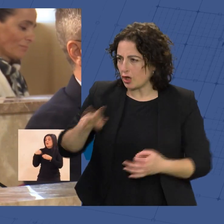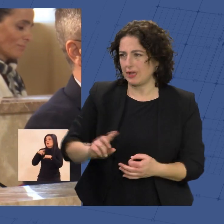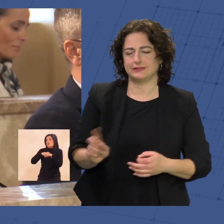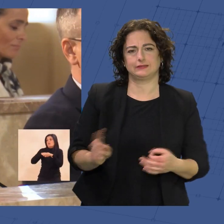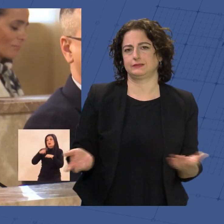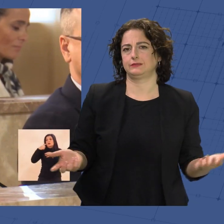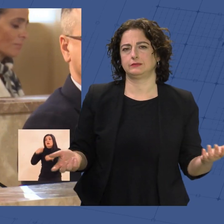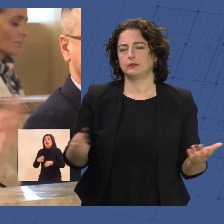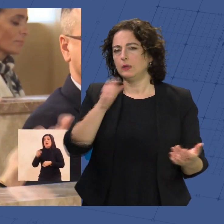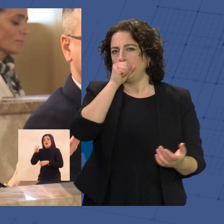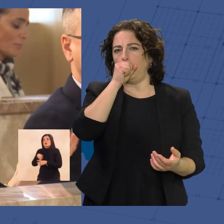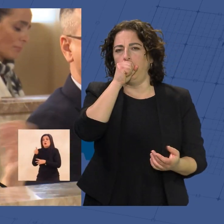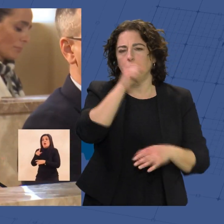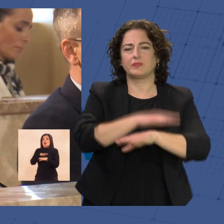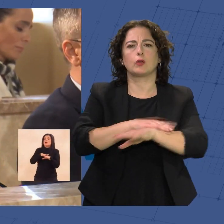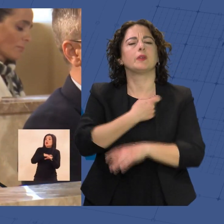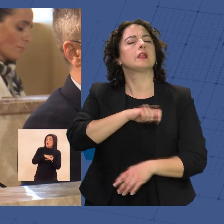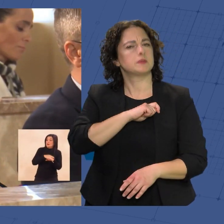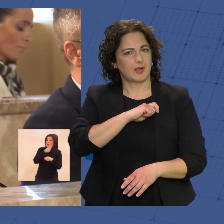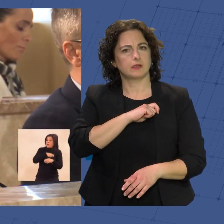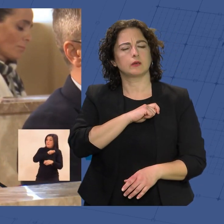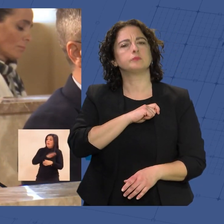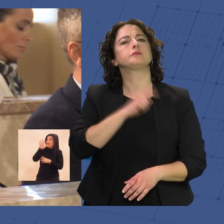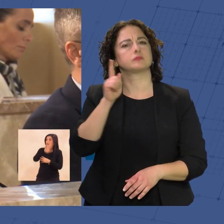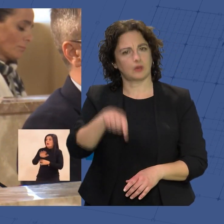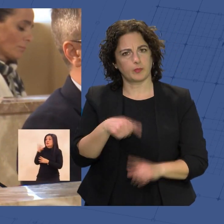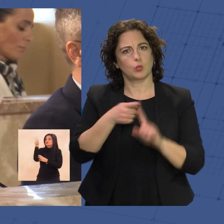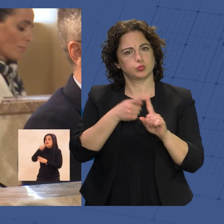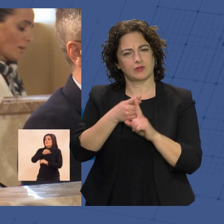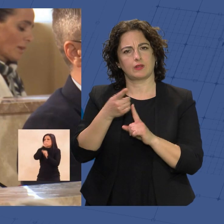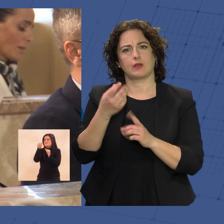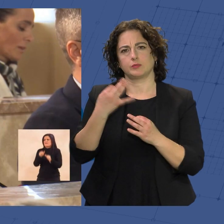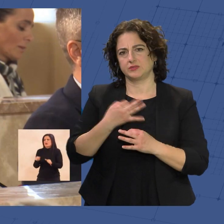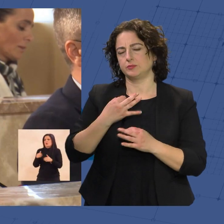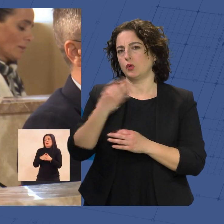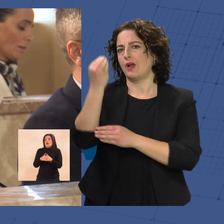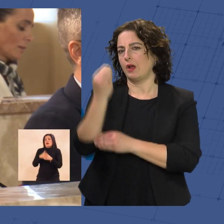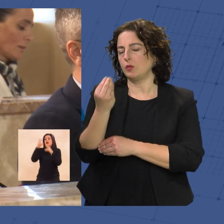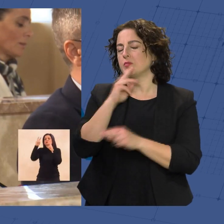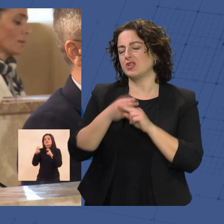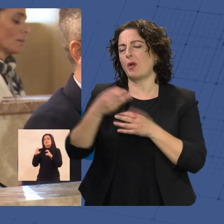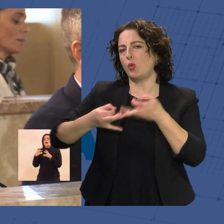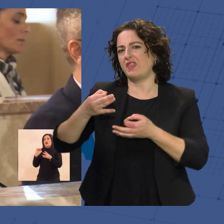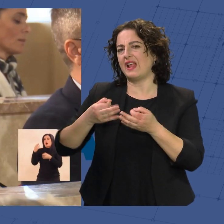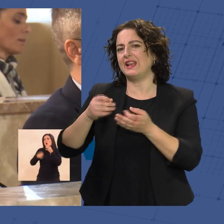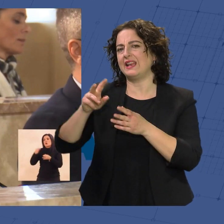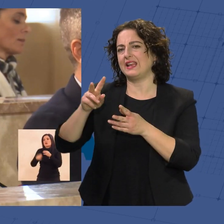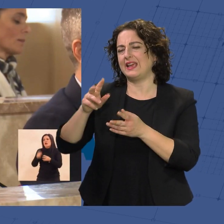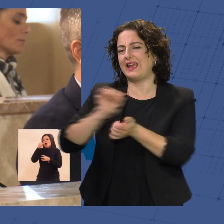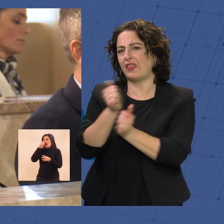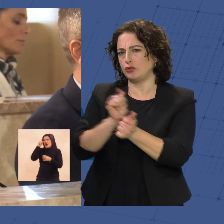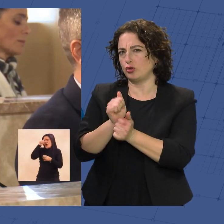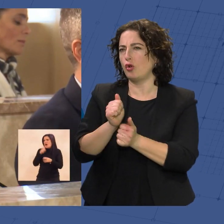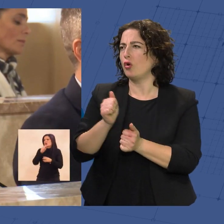De hecho, en el Gobierno de España, sí señora, también utiliza la figura de los recorrimientos transjudiciales de crédito. En el año 2022, por